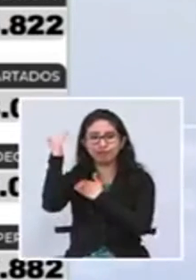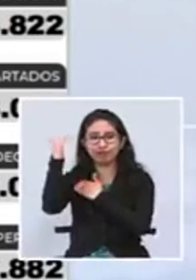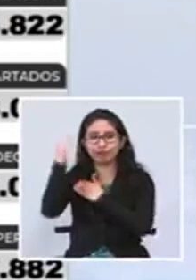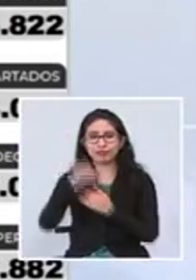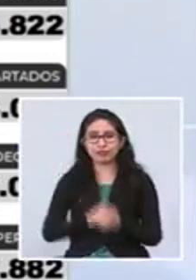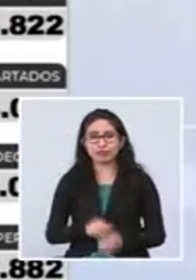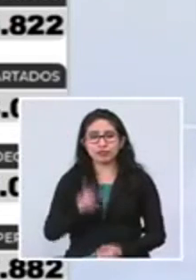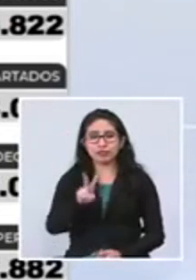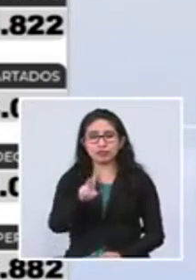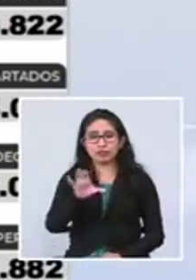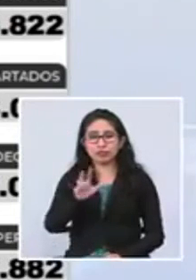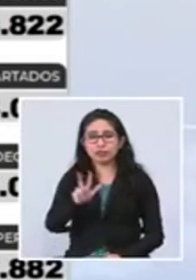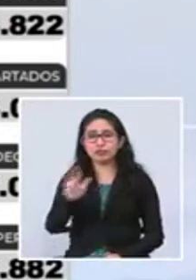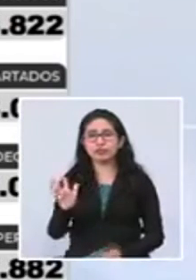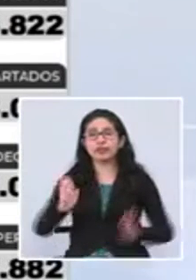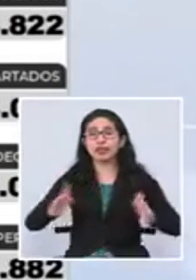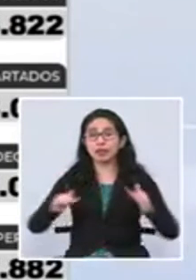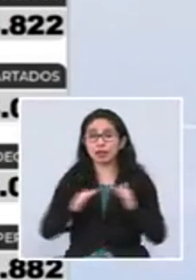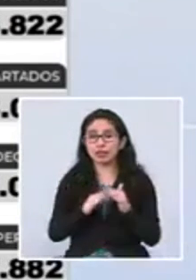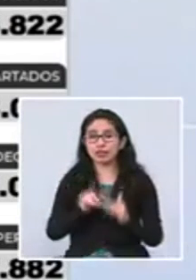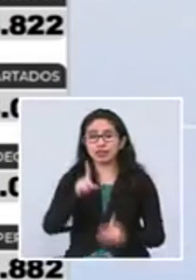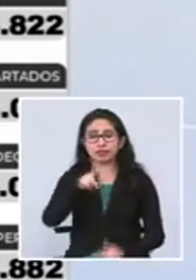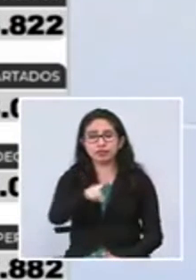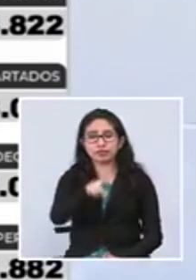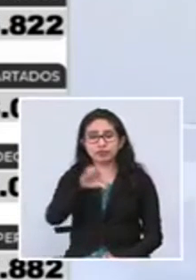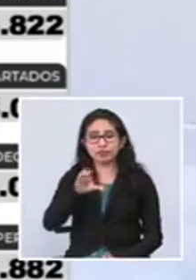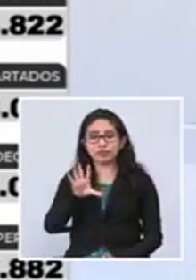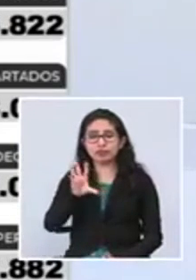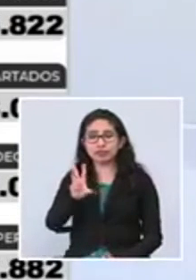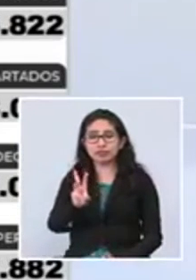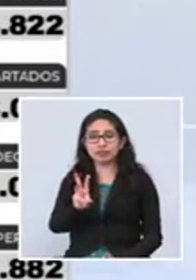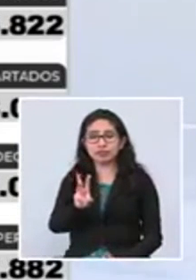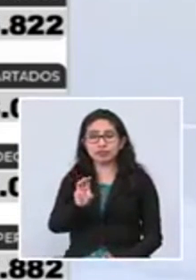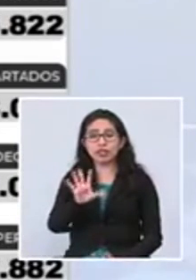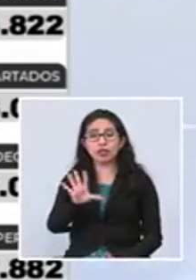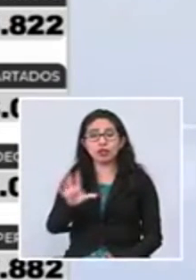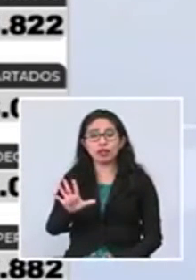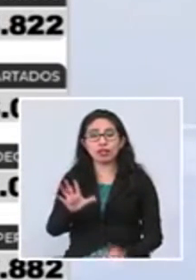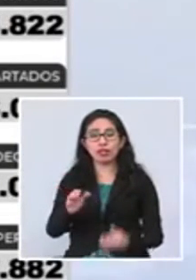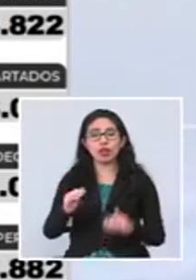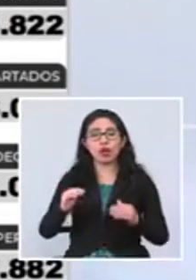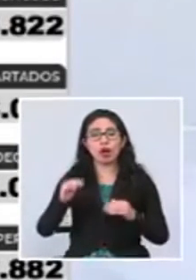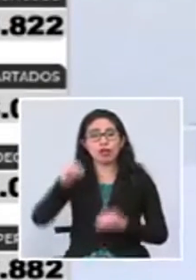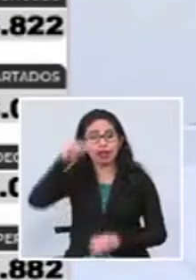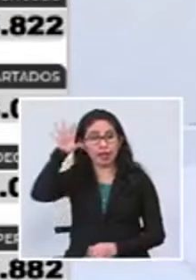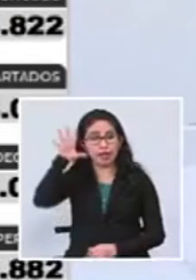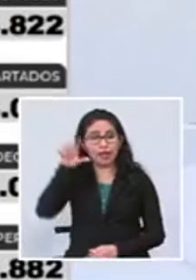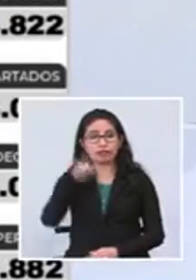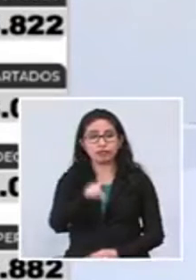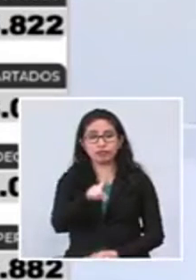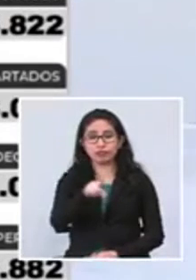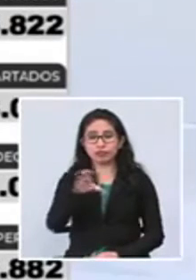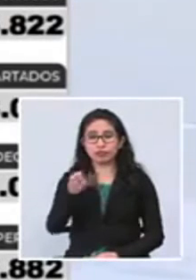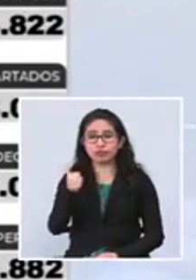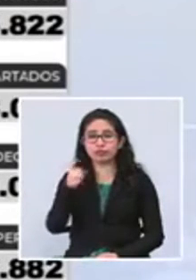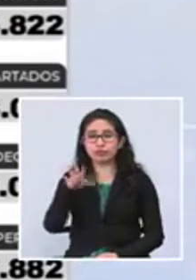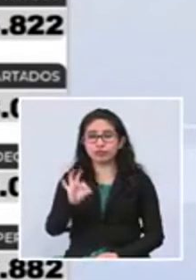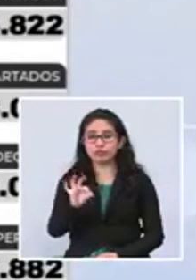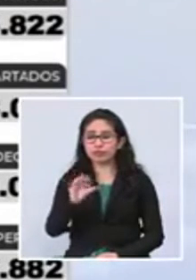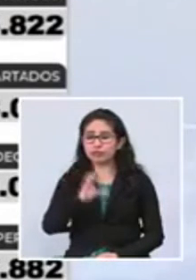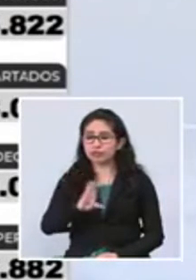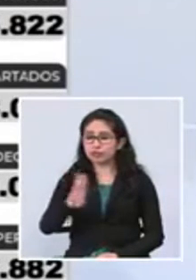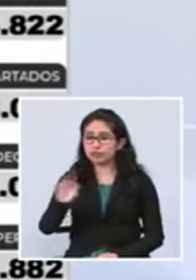233 La Paz, 155 Tarija, 119